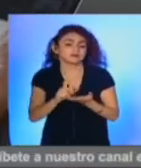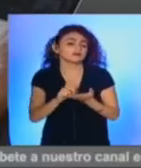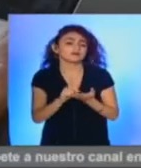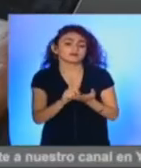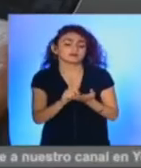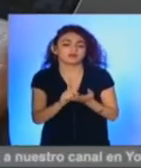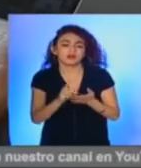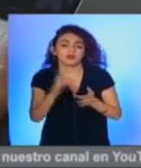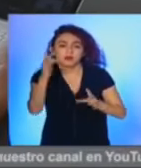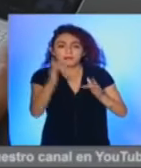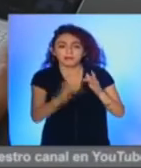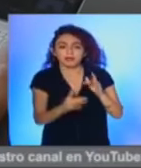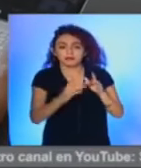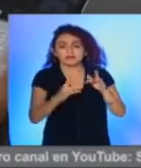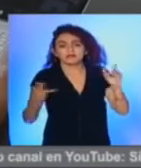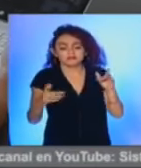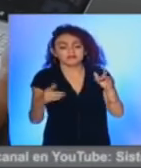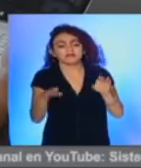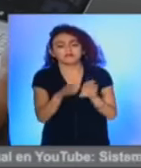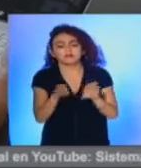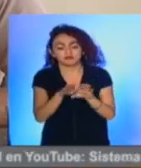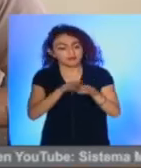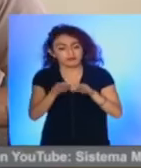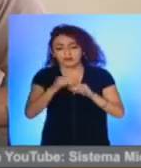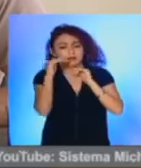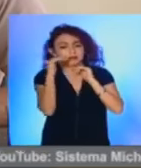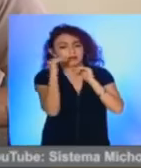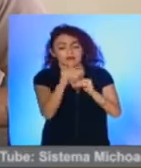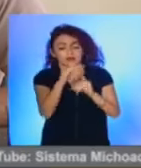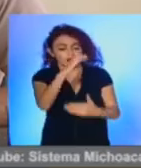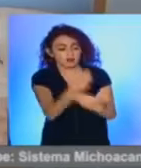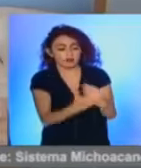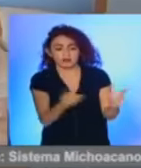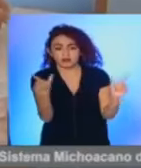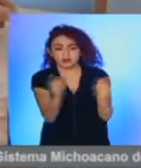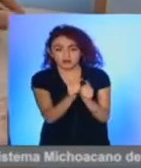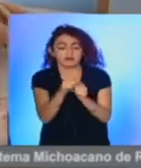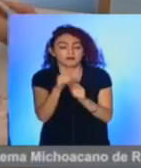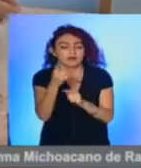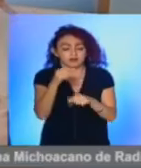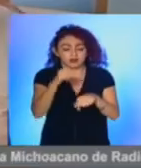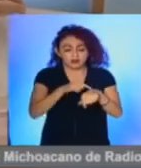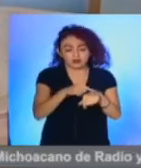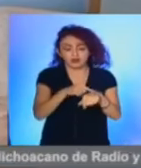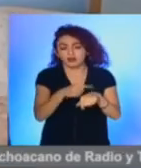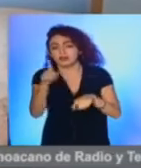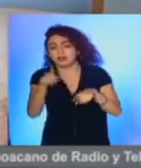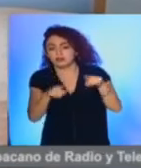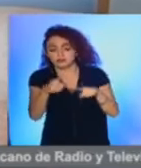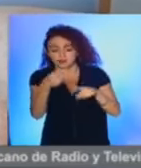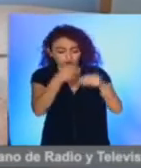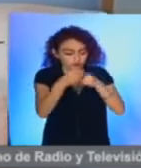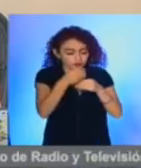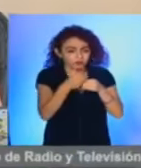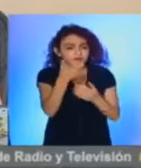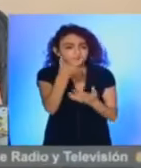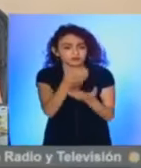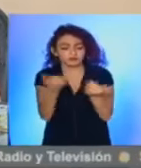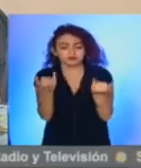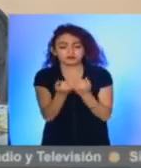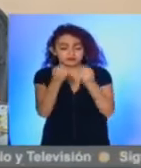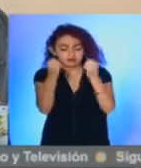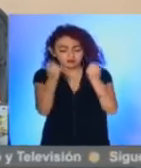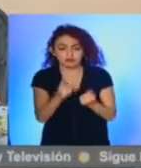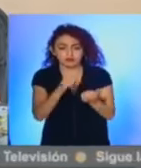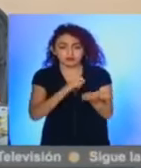en la desconexión que limita la jornada laboral a la contratada por el patrón y define horarios para la comida. Para garantizar el